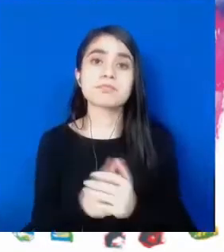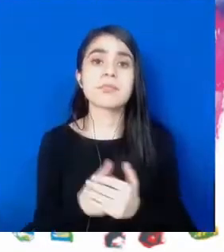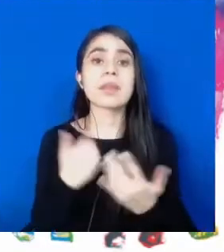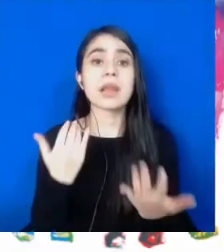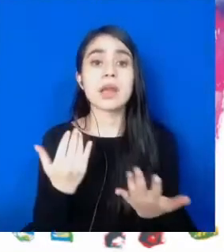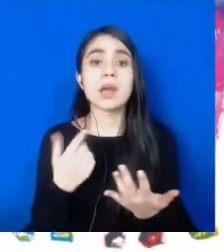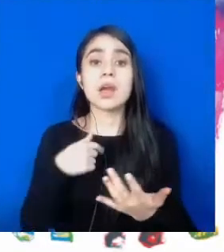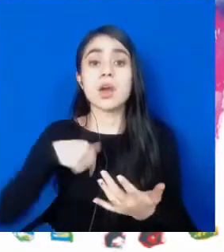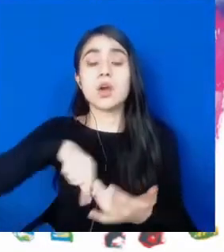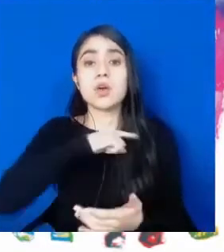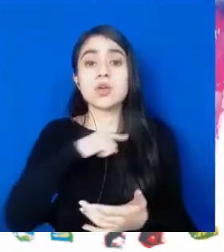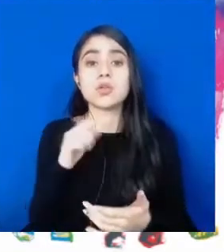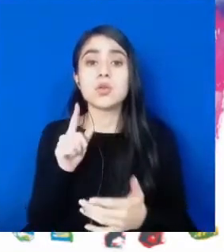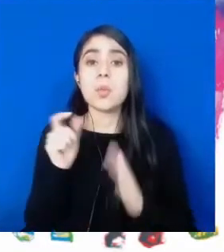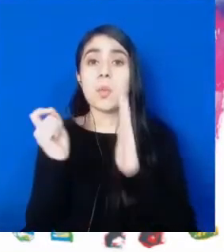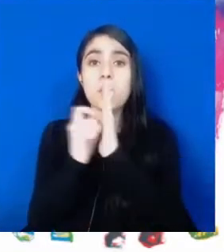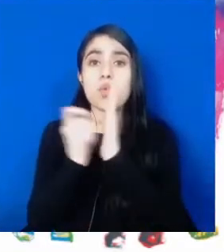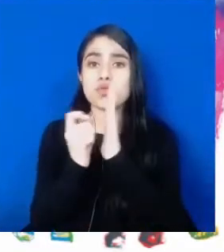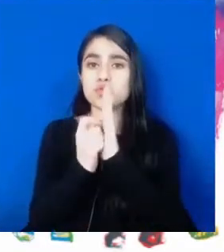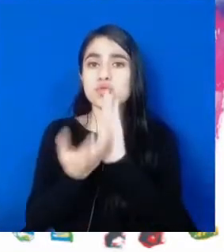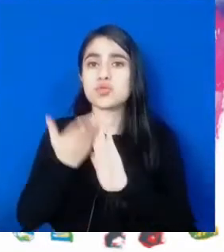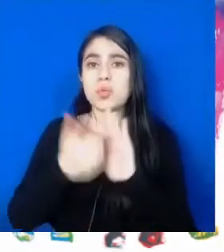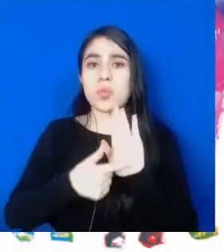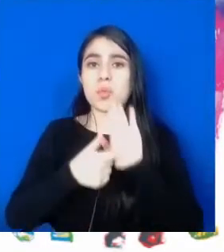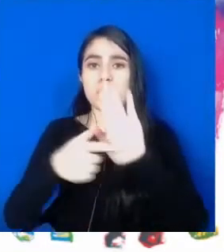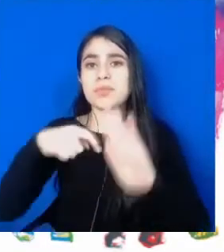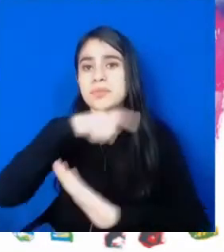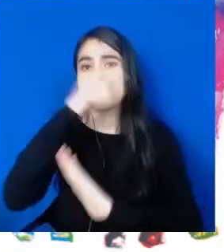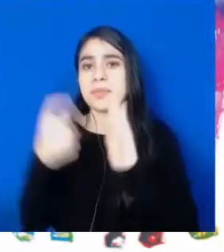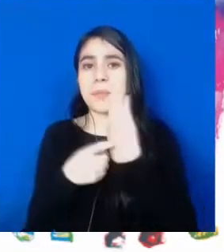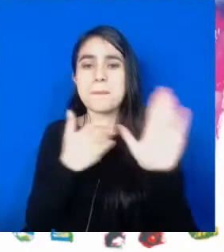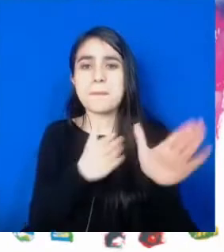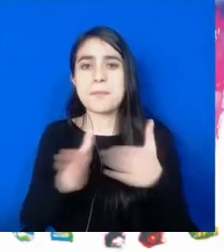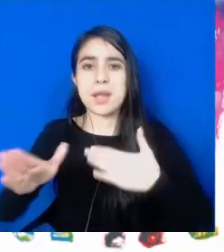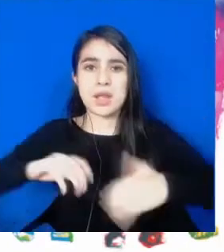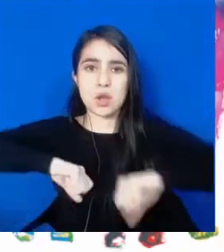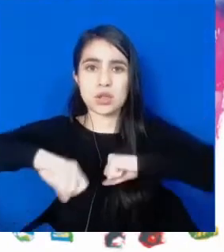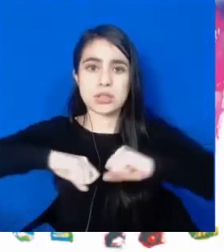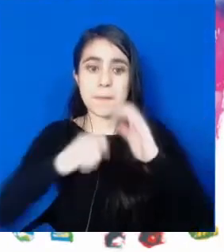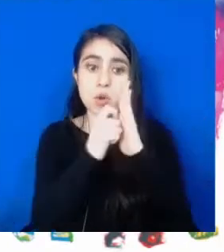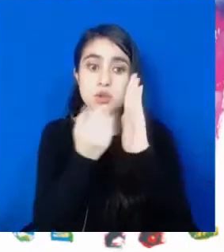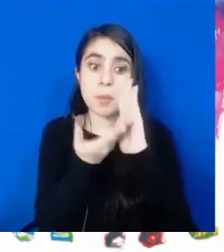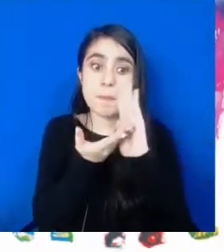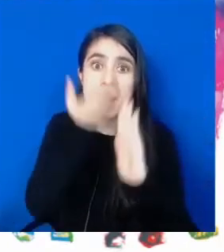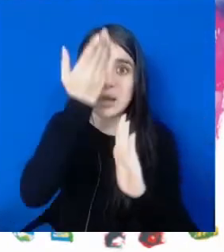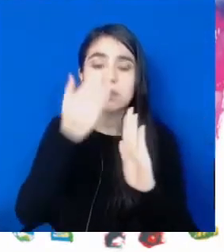de que aumentamos nuestros puntajes en el modelo integral de planeación y gestión,